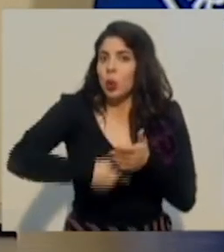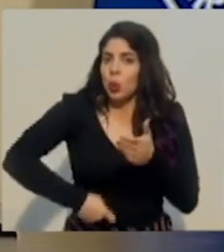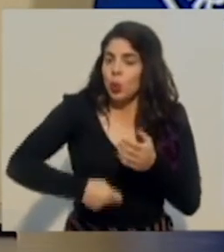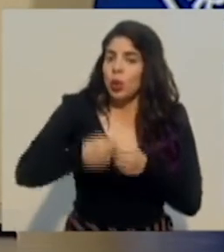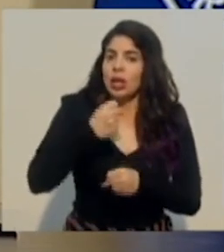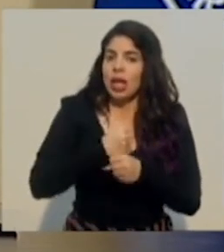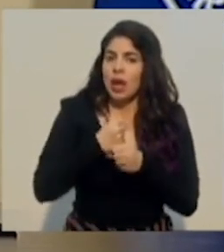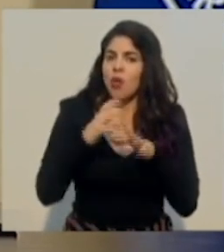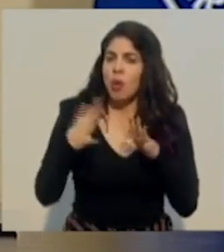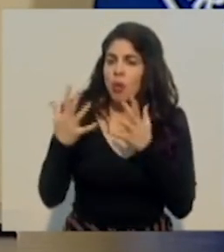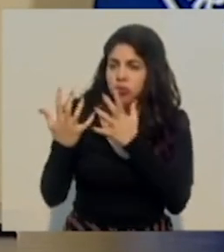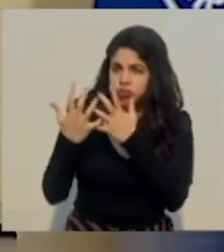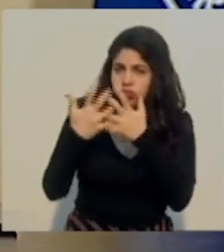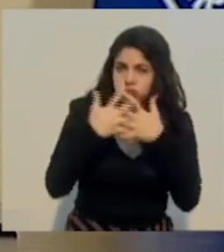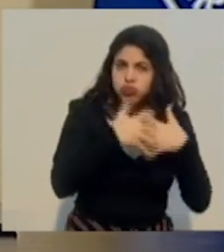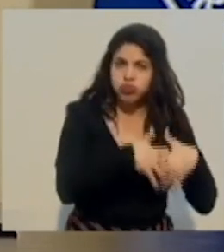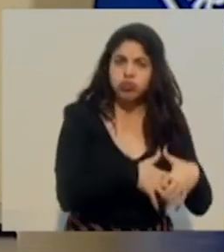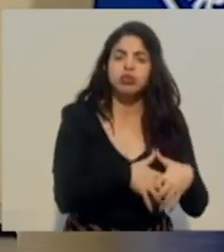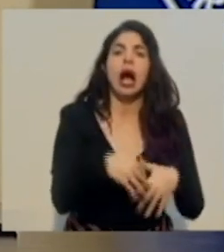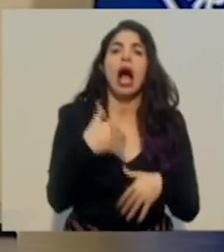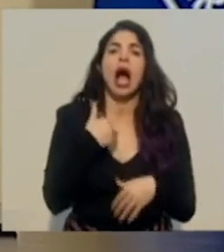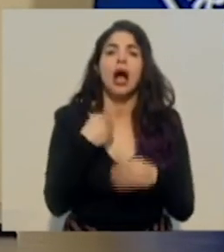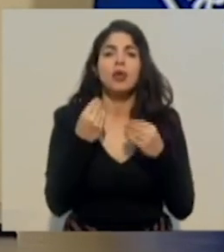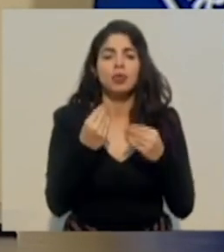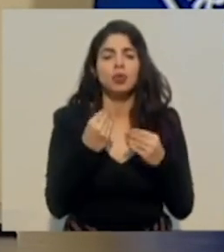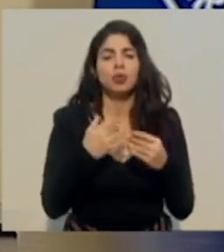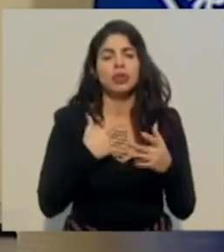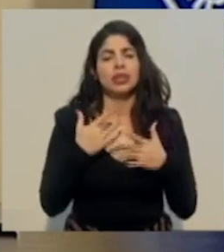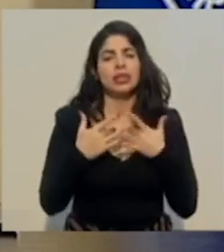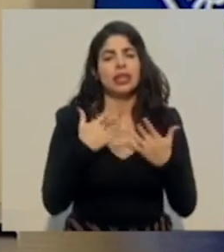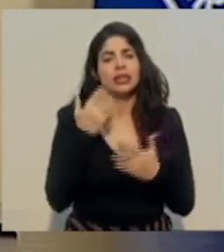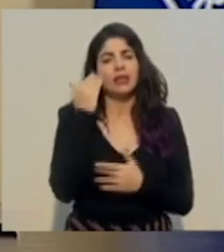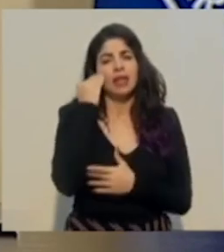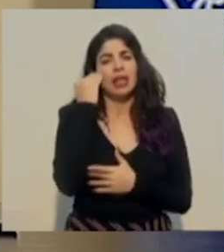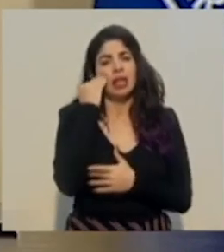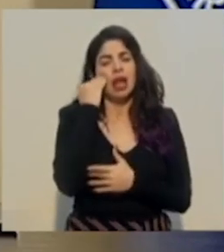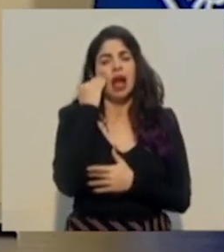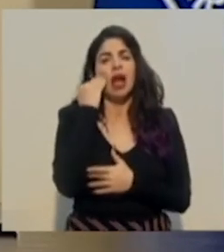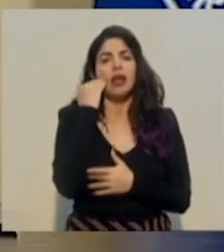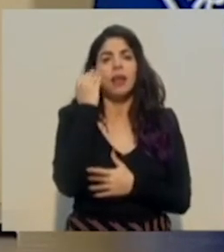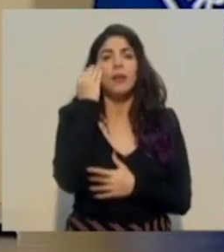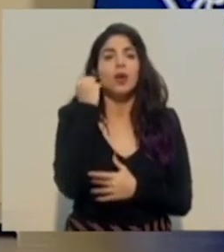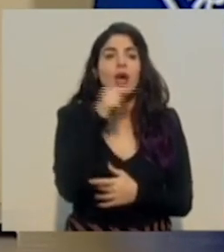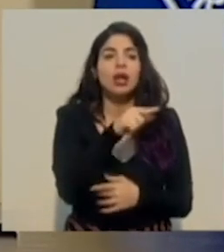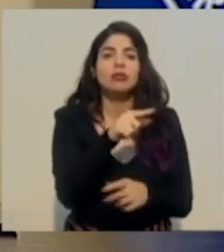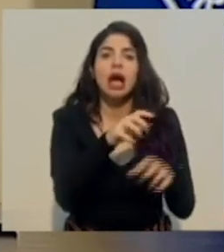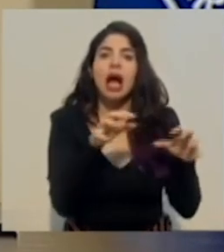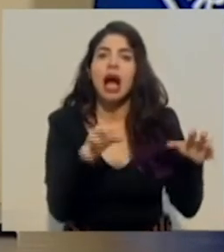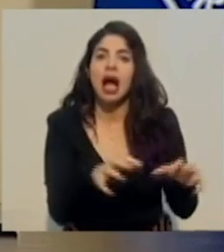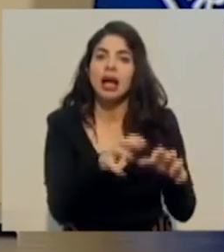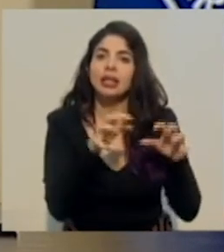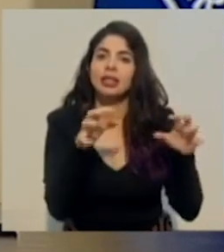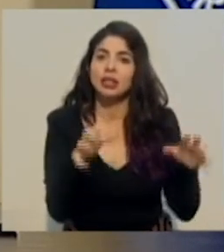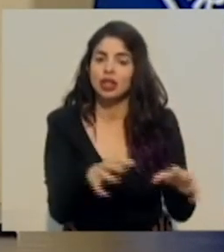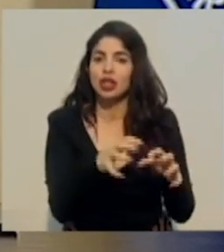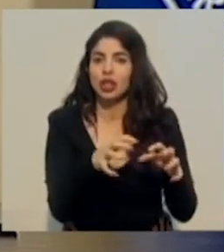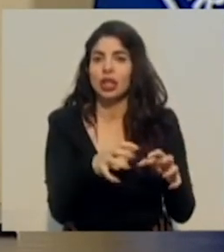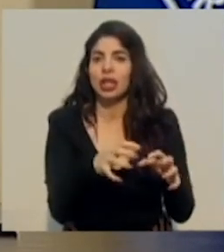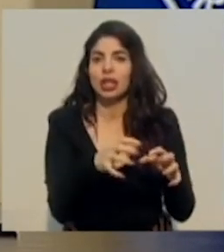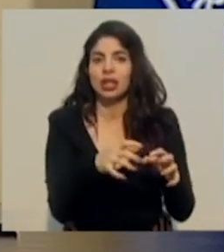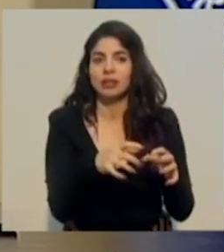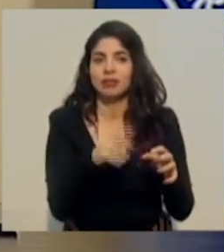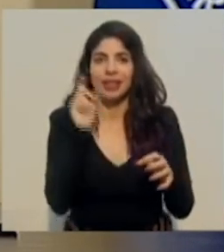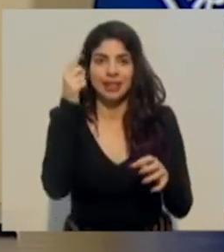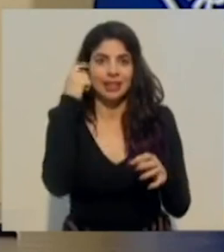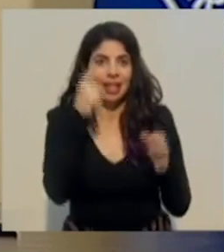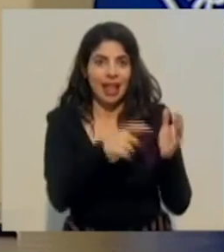tenemos mucha sensibilidad en cuanto a que son acciones lo que demanda ahorita el Estado, pero por lo menos,